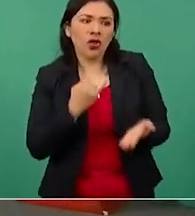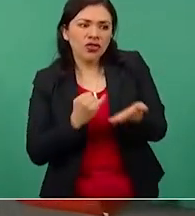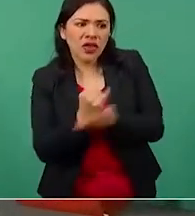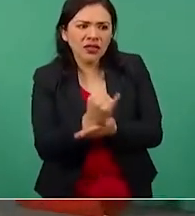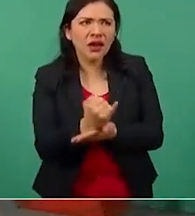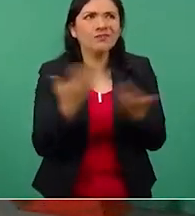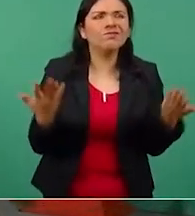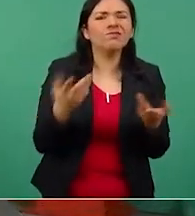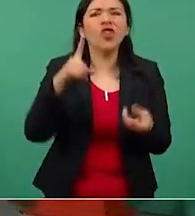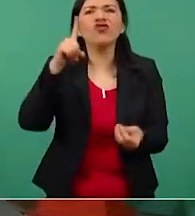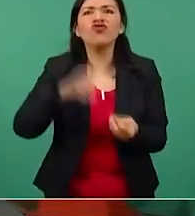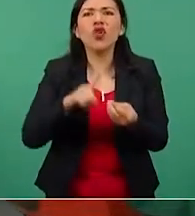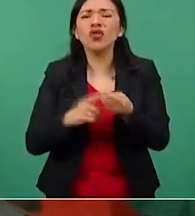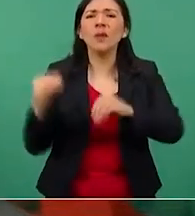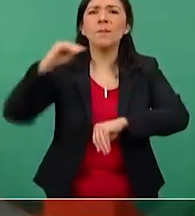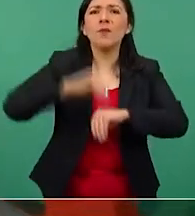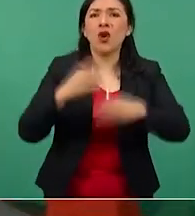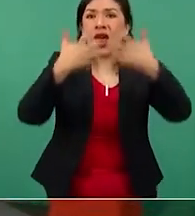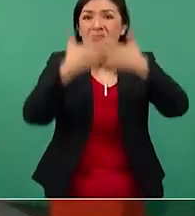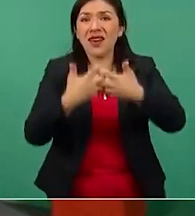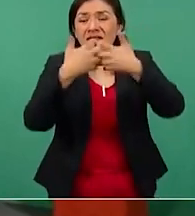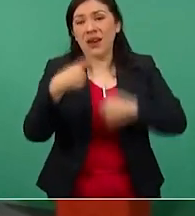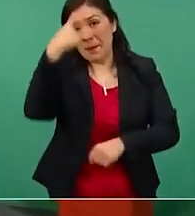hacer la refinería,